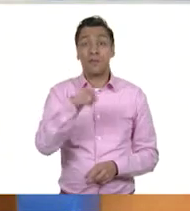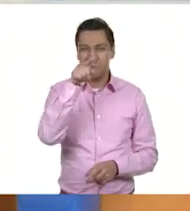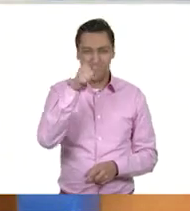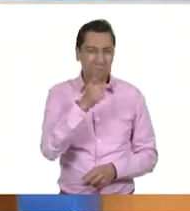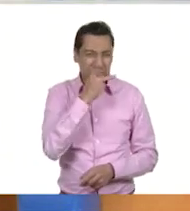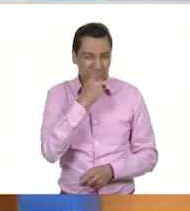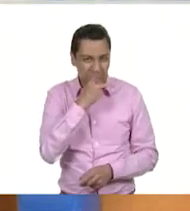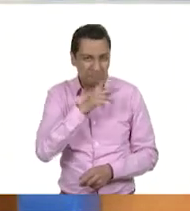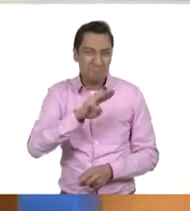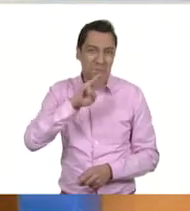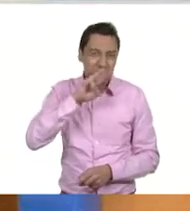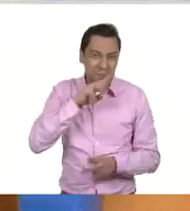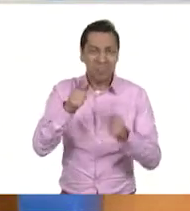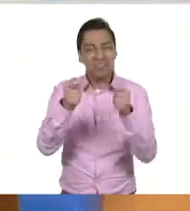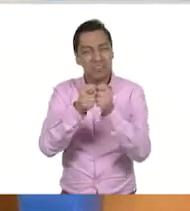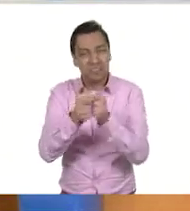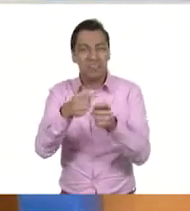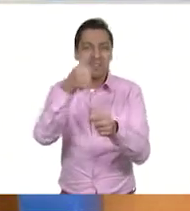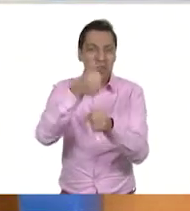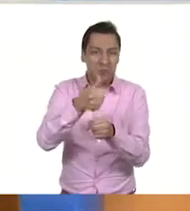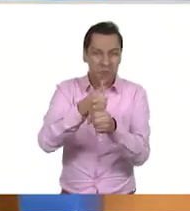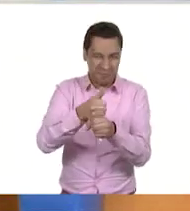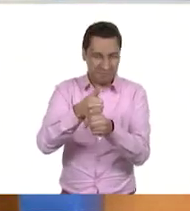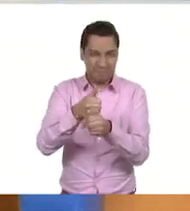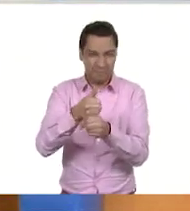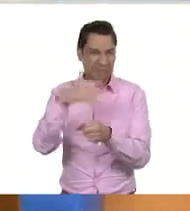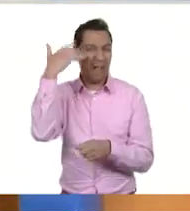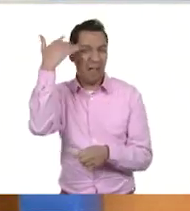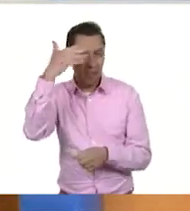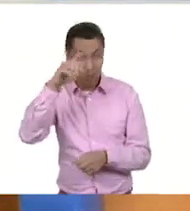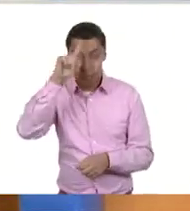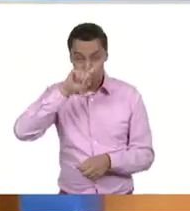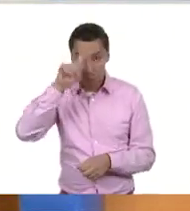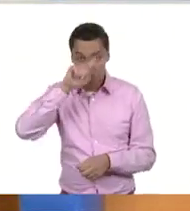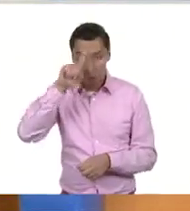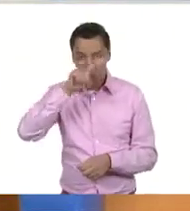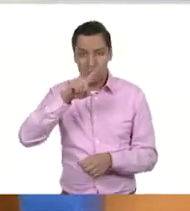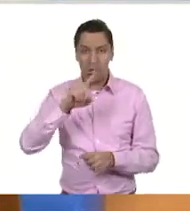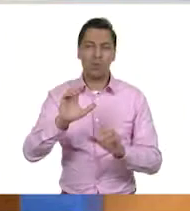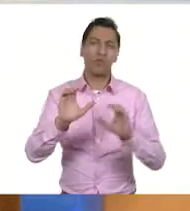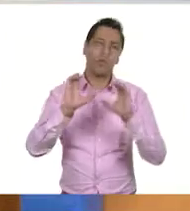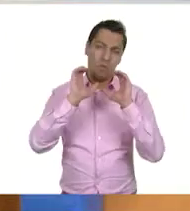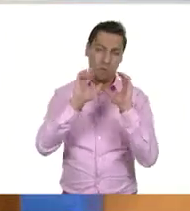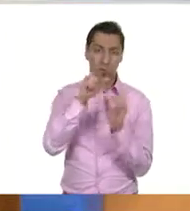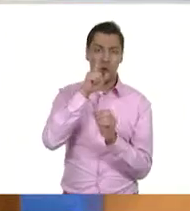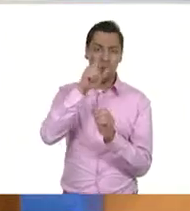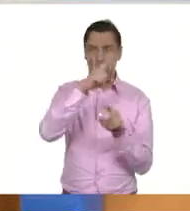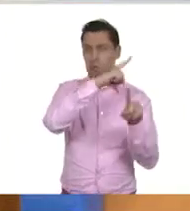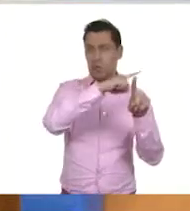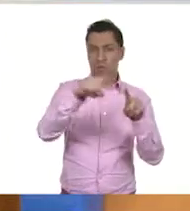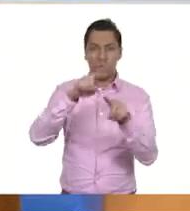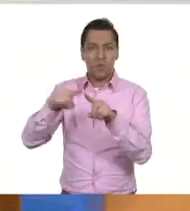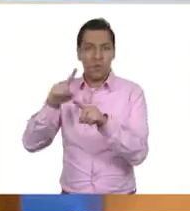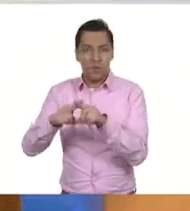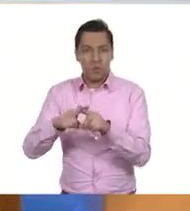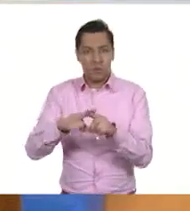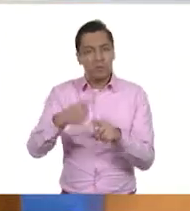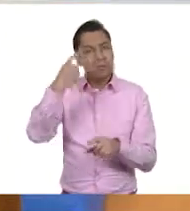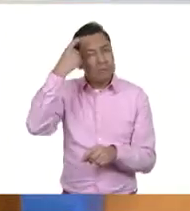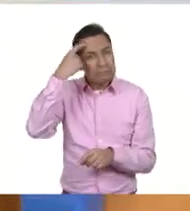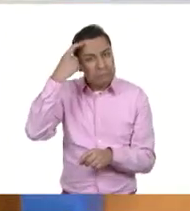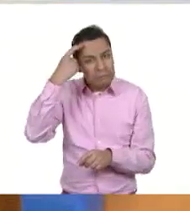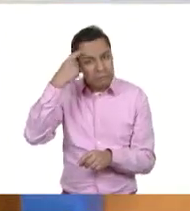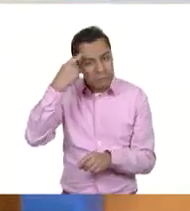papás, tíos, abuelos. Oye, no desperdicies este recurso. Crear conciencia es otra